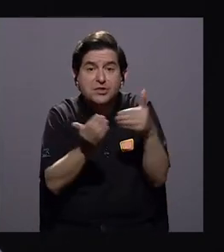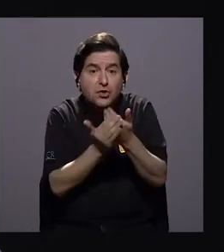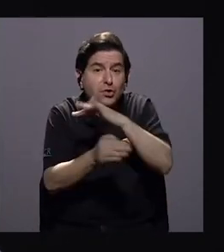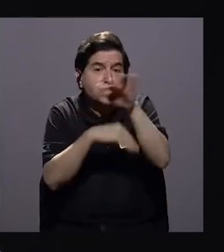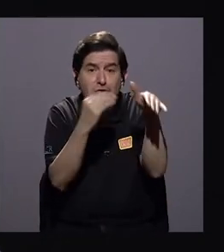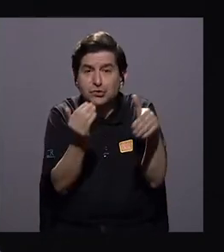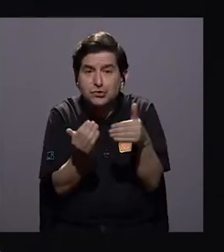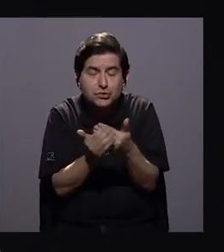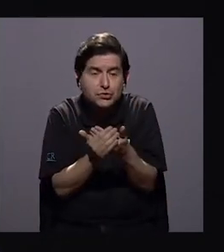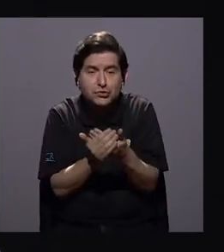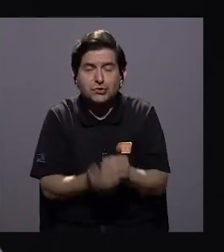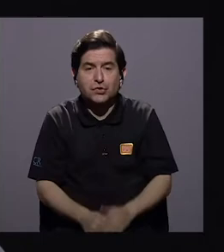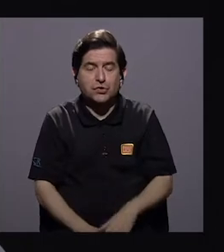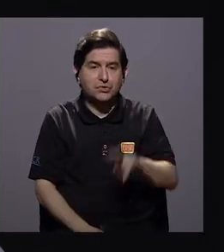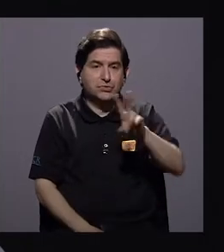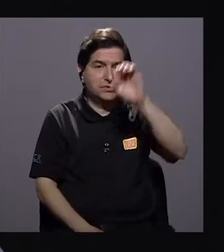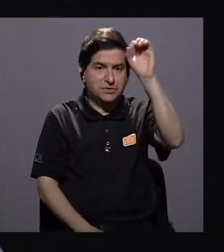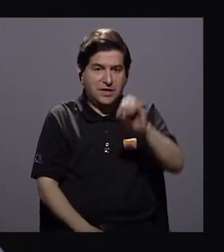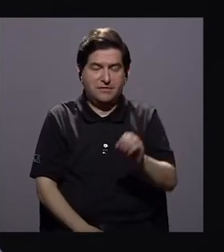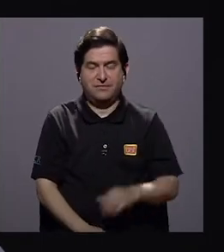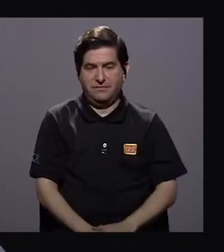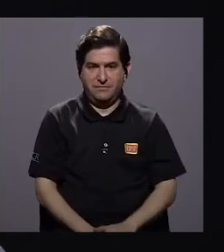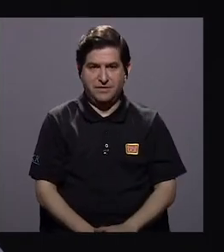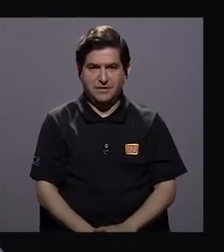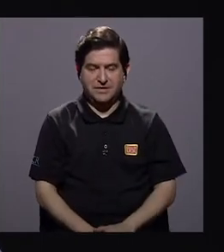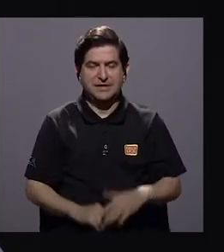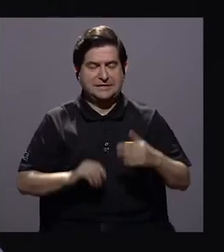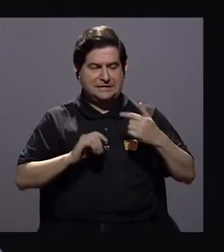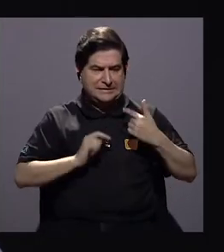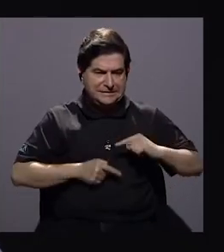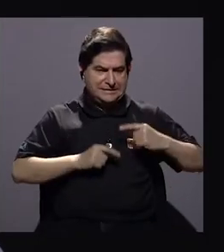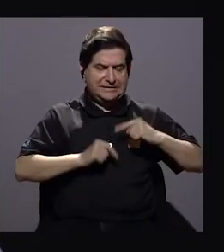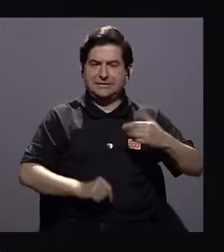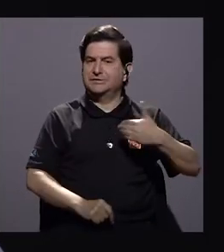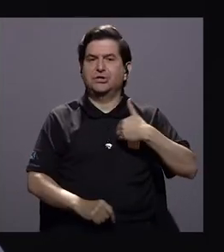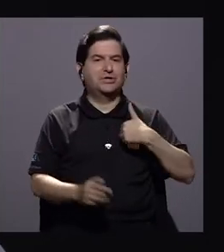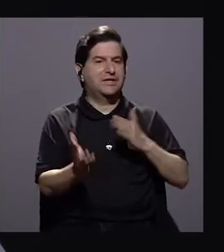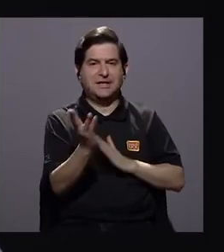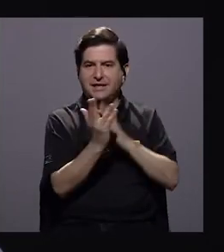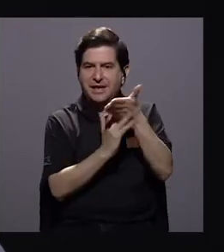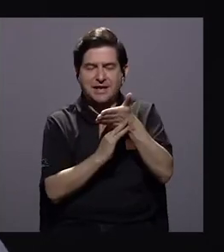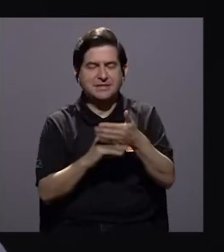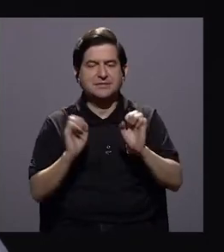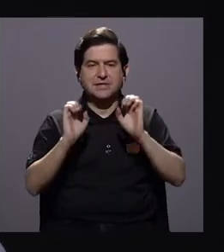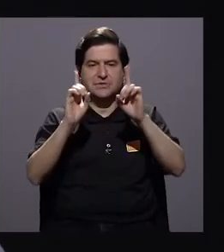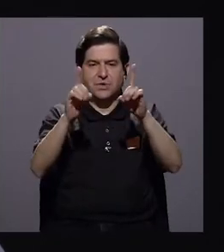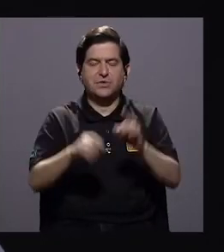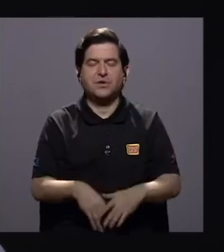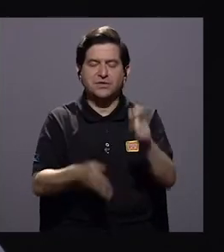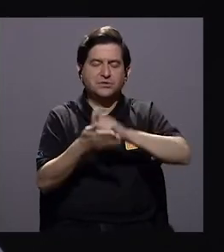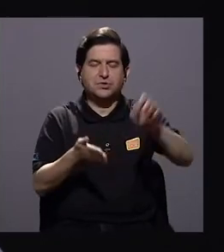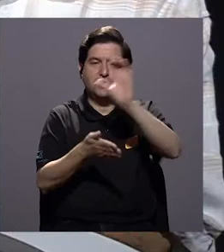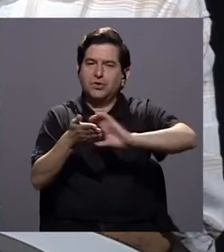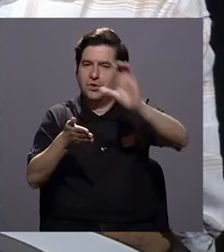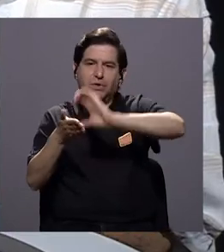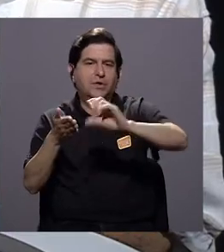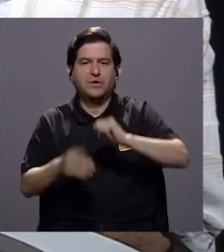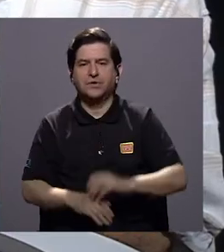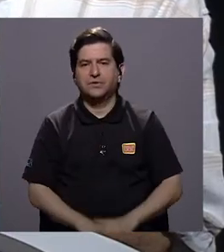todos, todos, en ese 20%, don Rodolfo, dolorosamente, no tienen acceso a educación primaria ni secundaria.